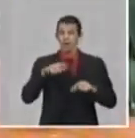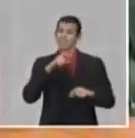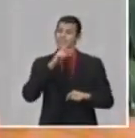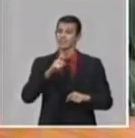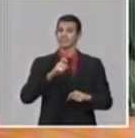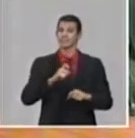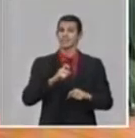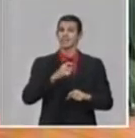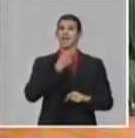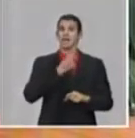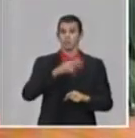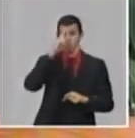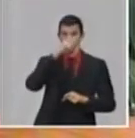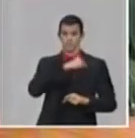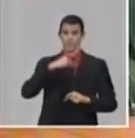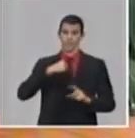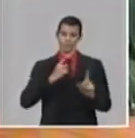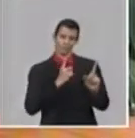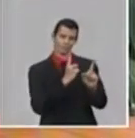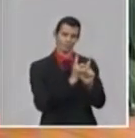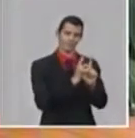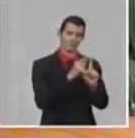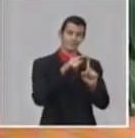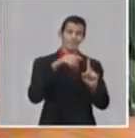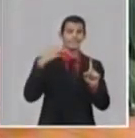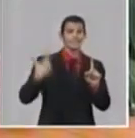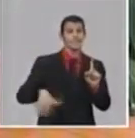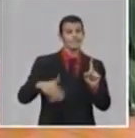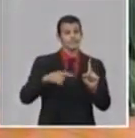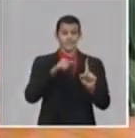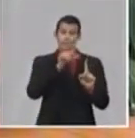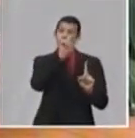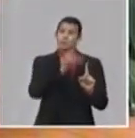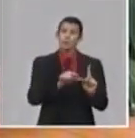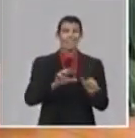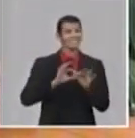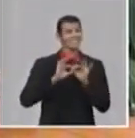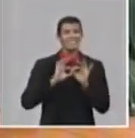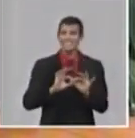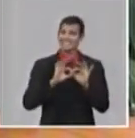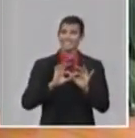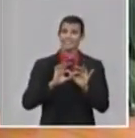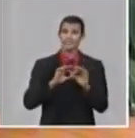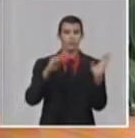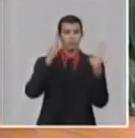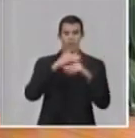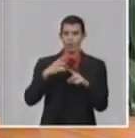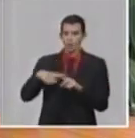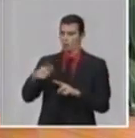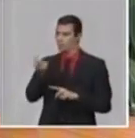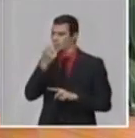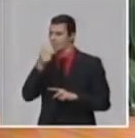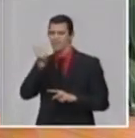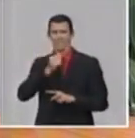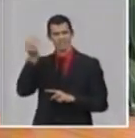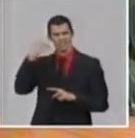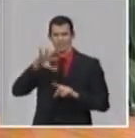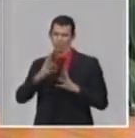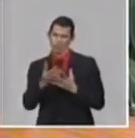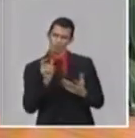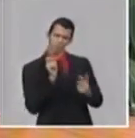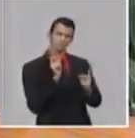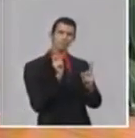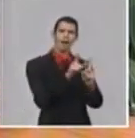y no tiene alternativa para poder solucionar el problema de su paciente. Y